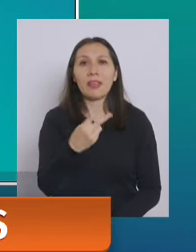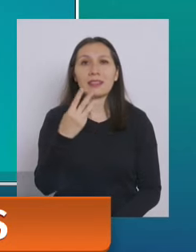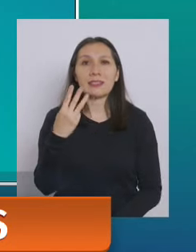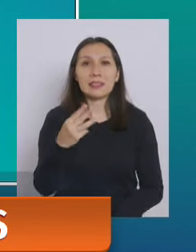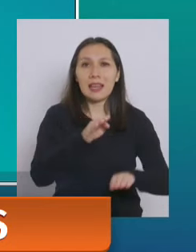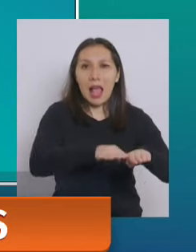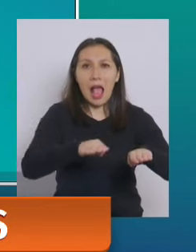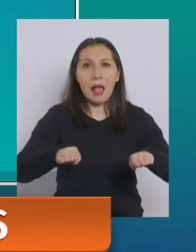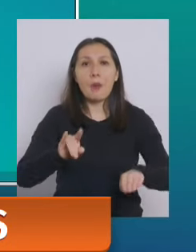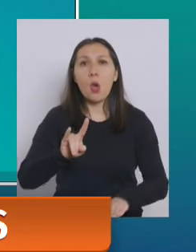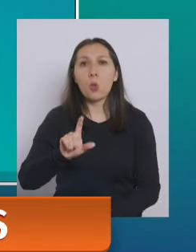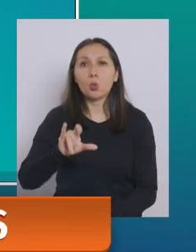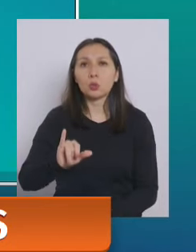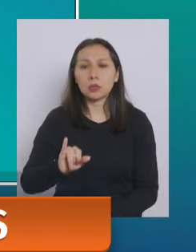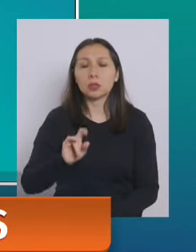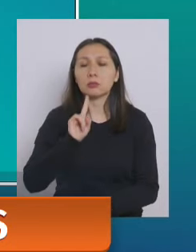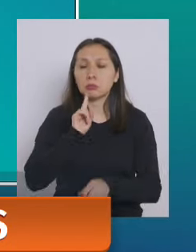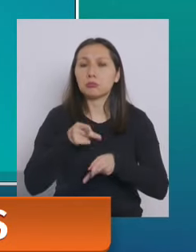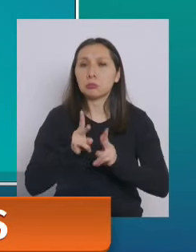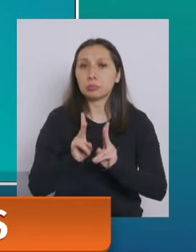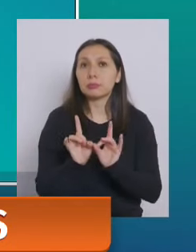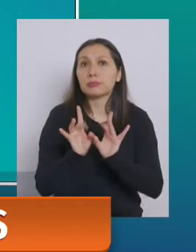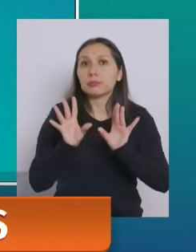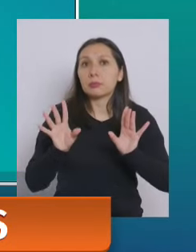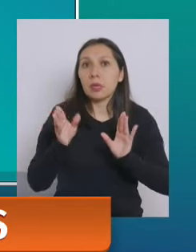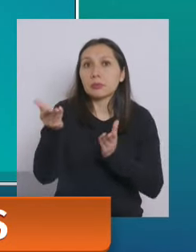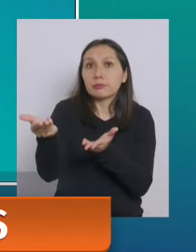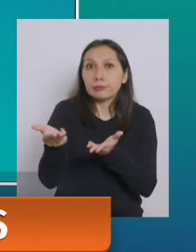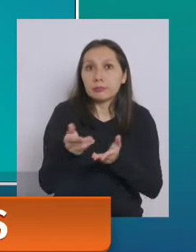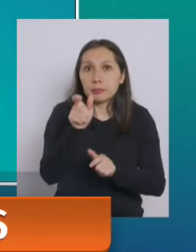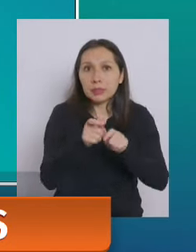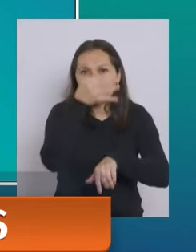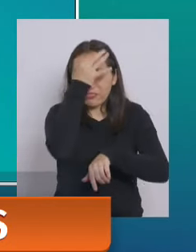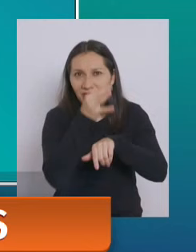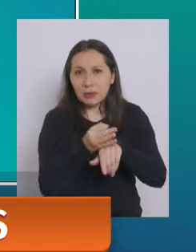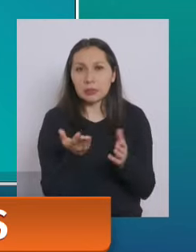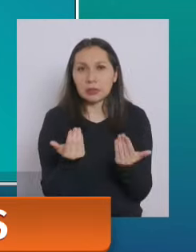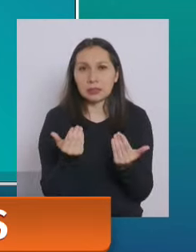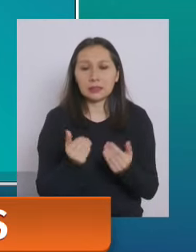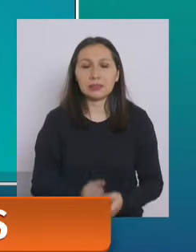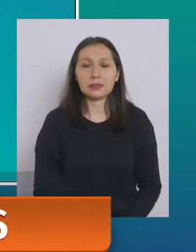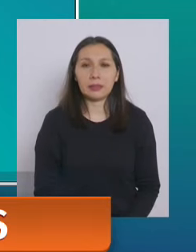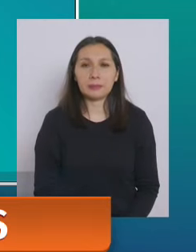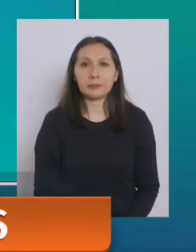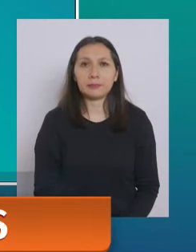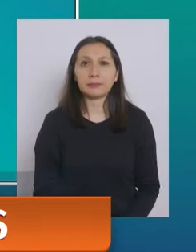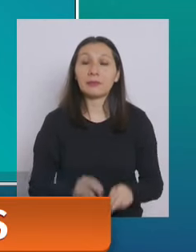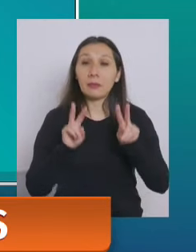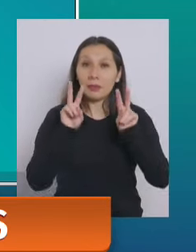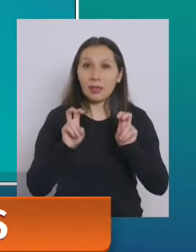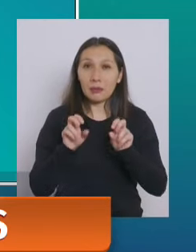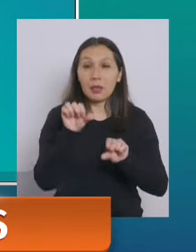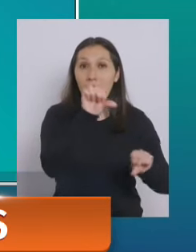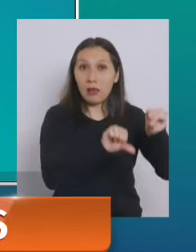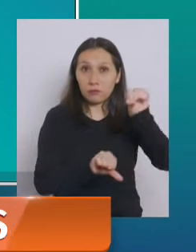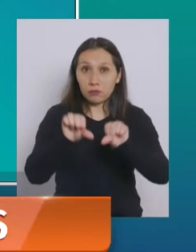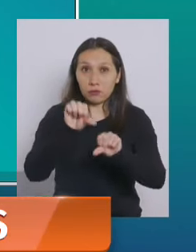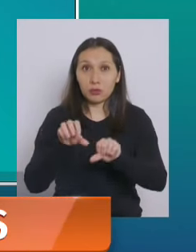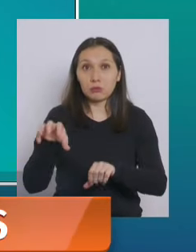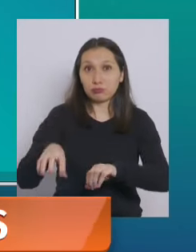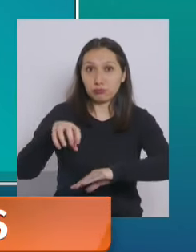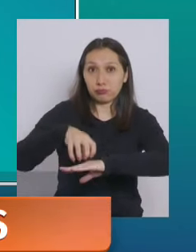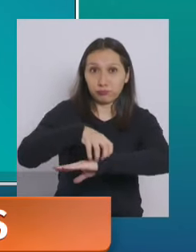camas críticas disponible en caso de ser necesario en cuanto a los laboratorios